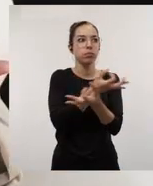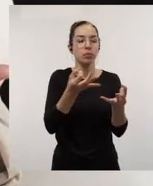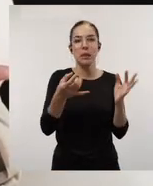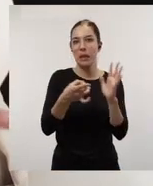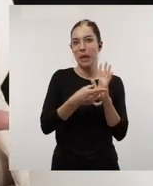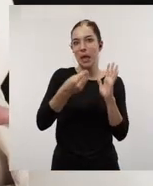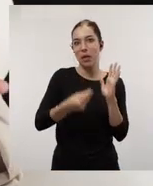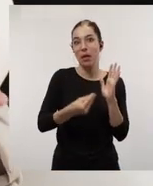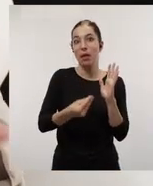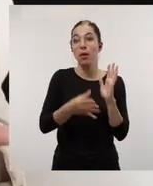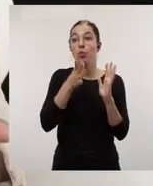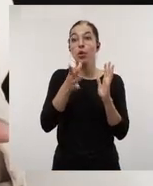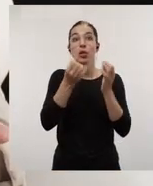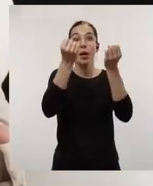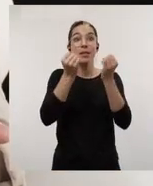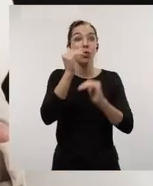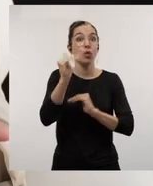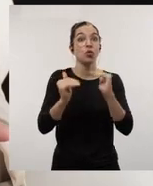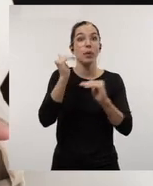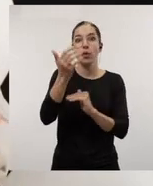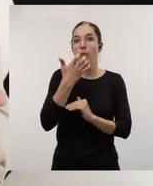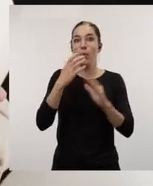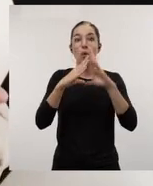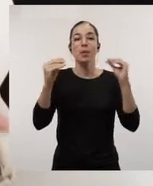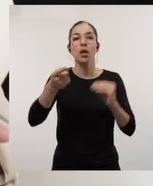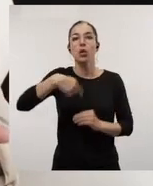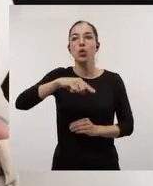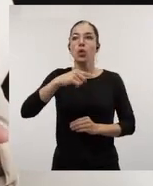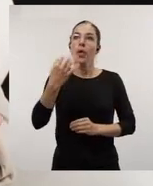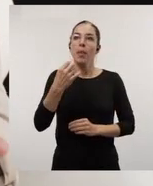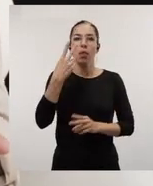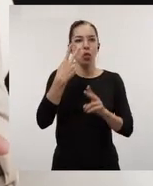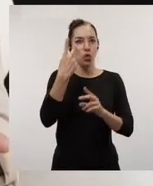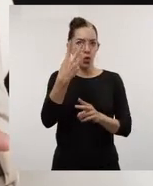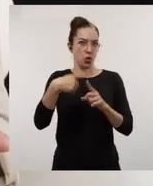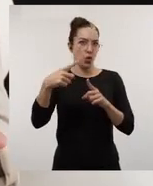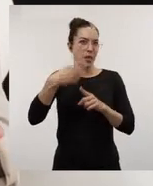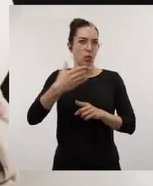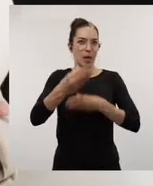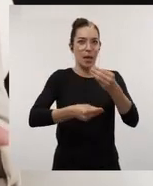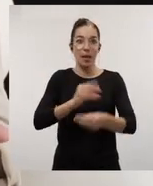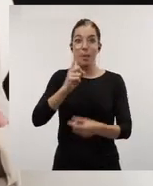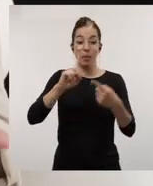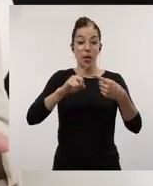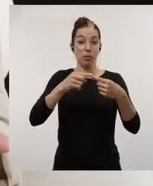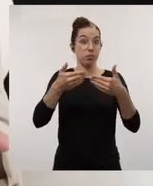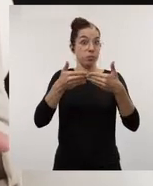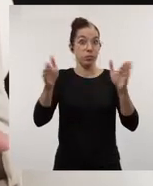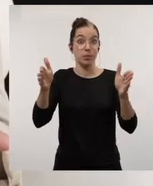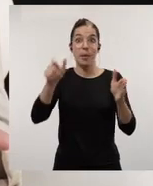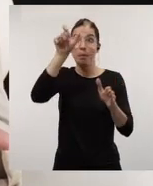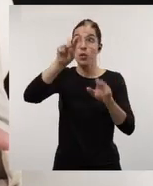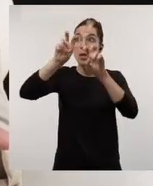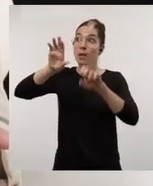éxito y de calidad. Y para eso en las instituciones superiores, en las universidades, tenemos que hacer dos grandes cosas. Una, abrir nuestras